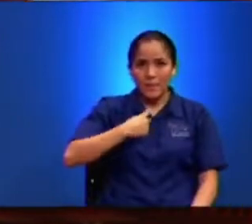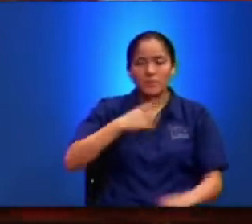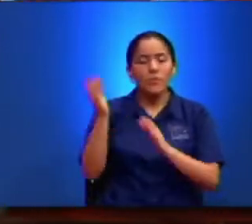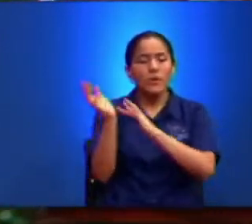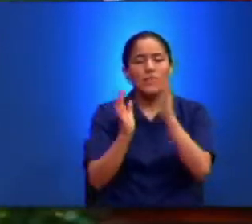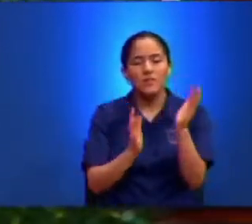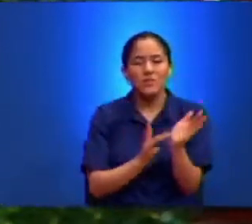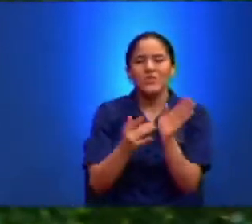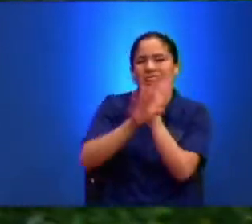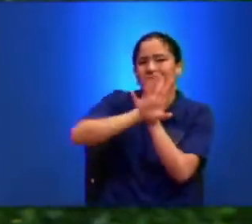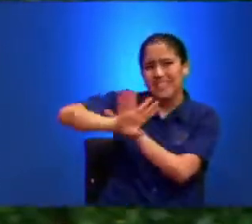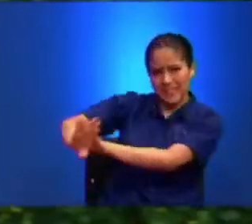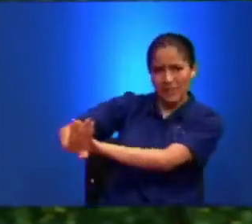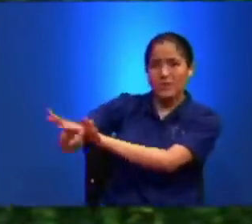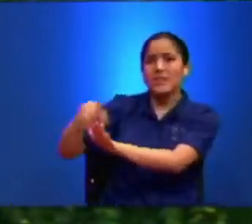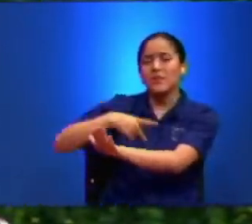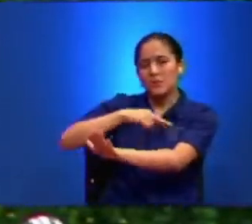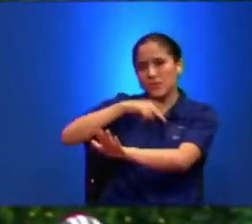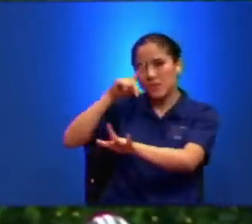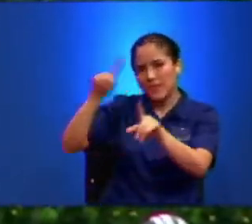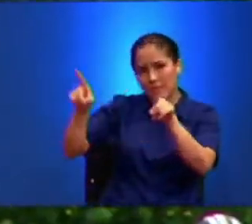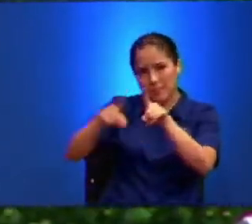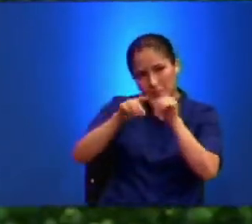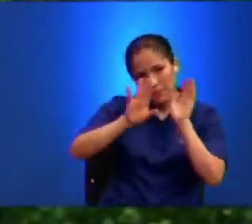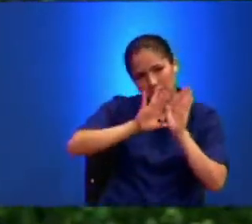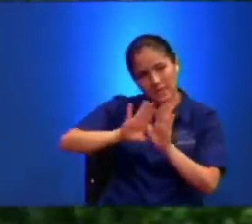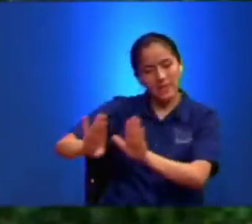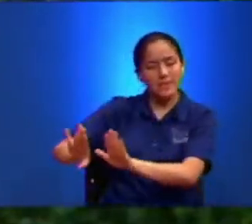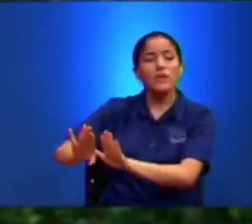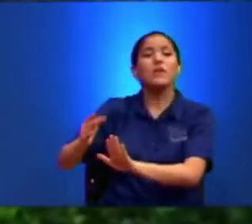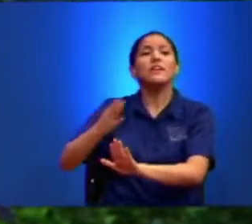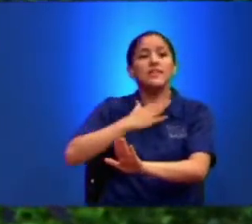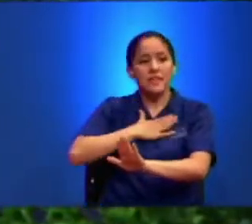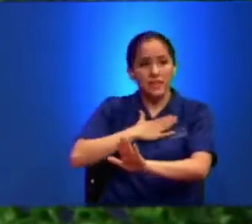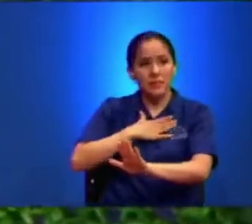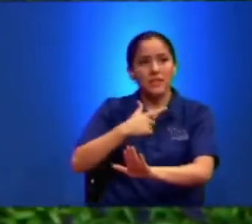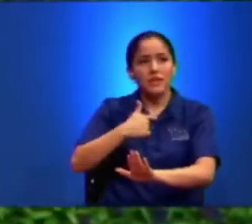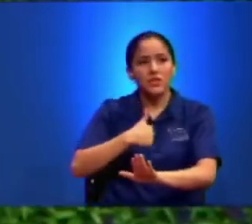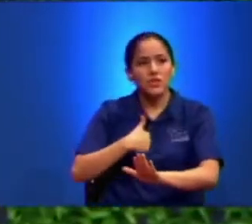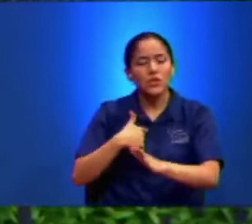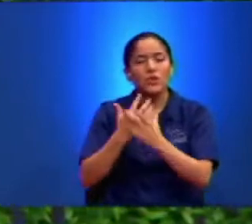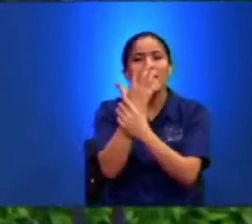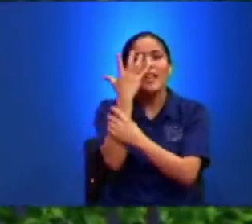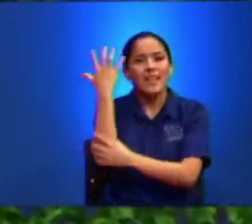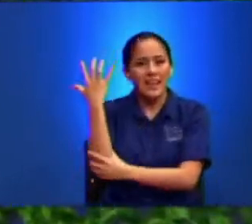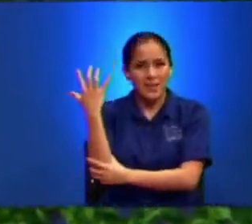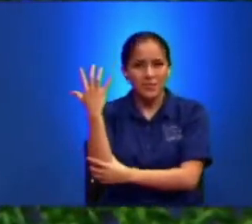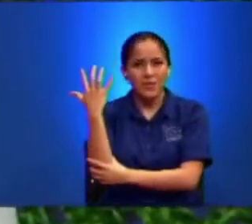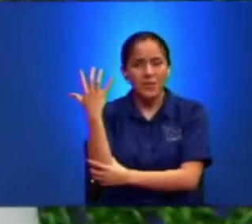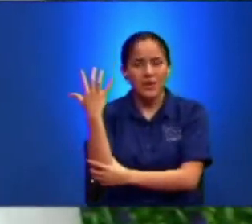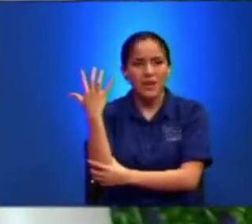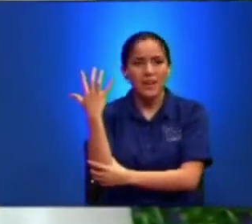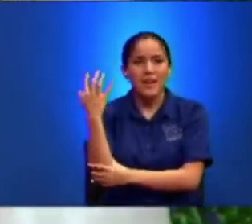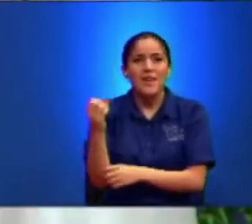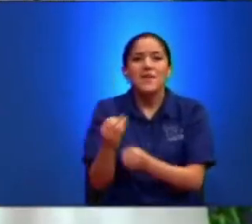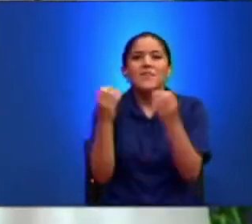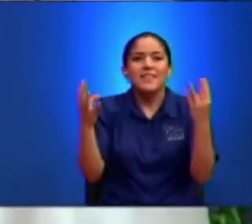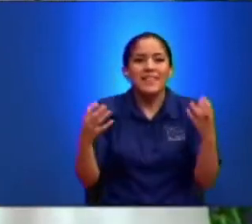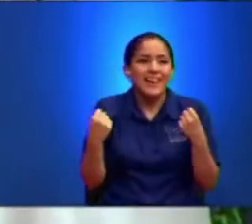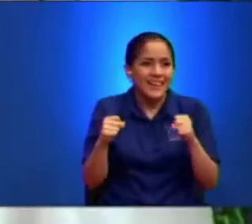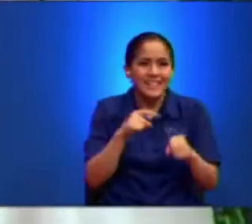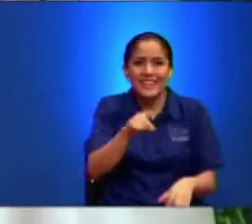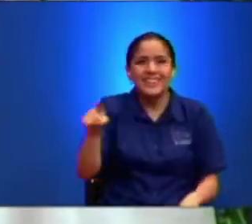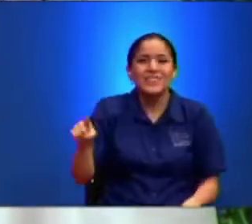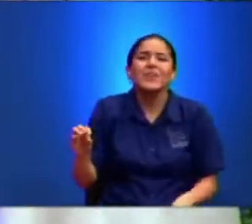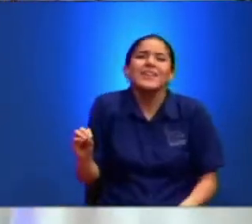vamos a ser Rechazados Porque dice Si de Si de mí Que soy el árbol Verde Hicieron esto Que van a hacer De ustedes